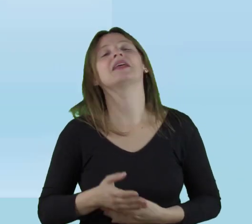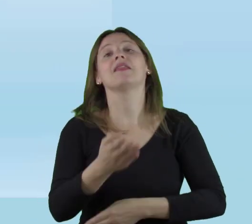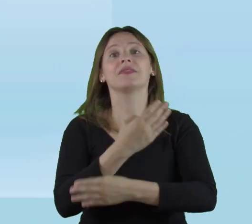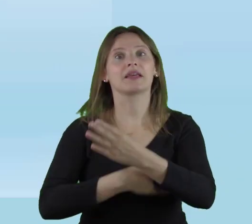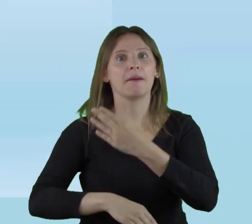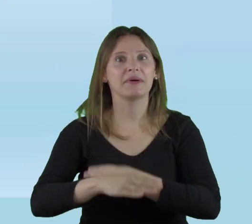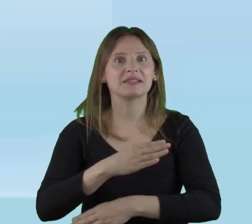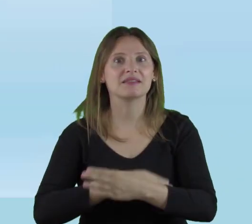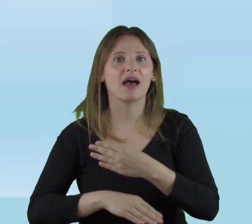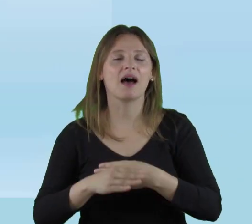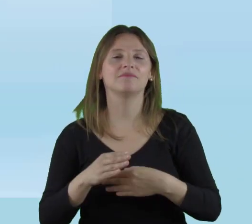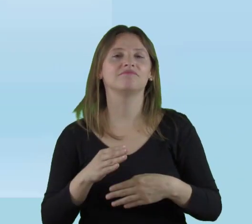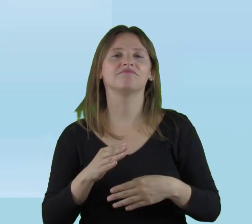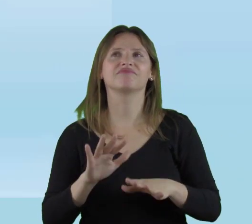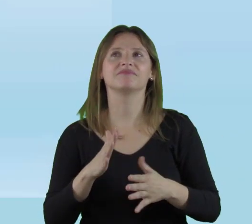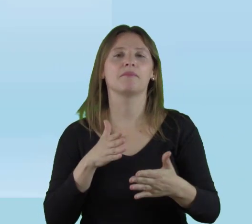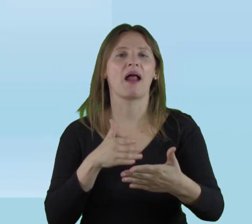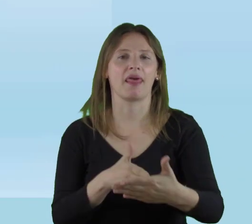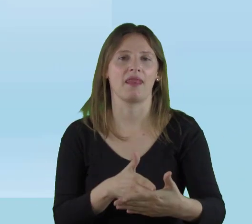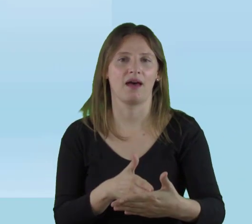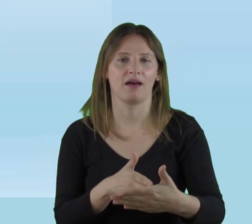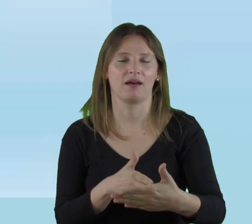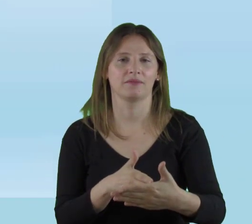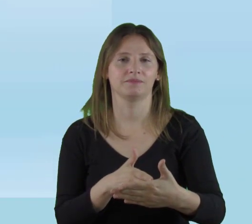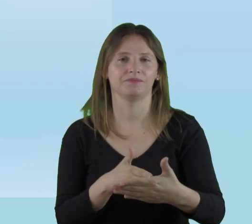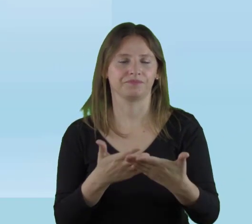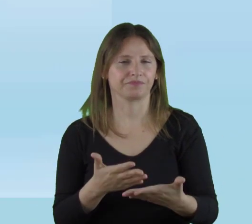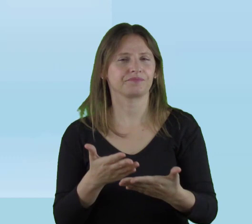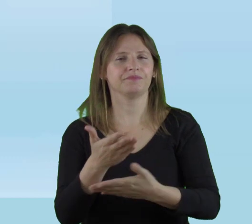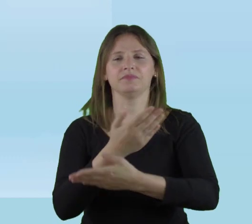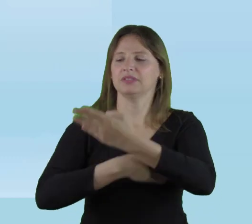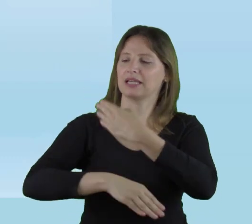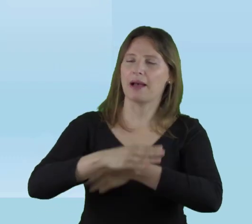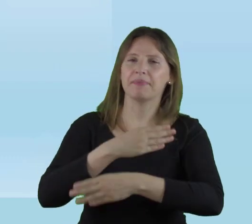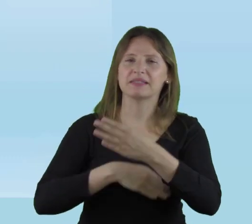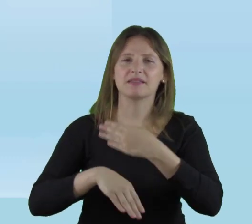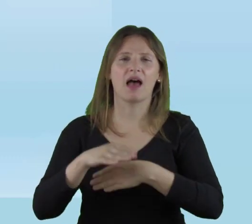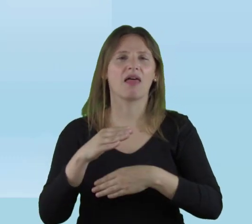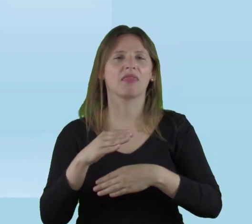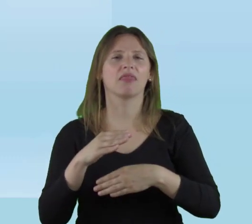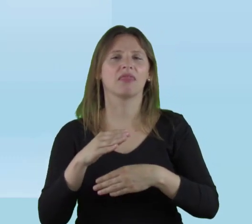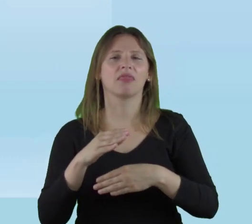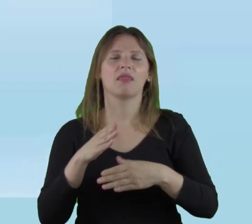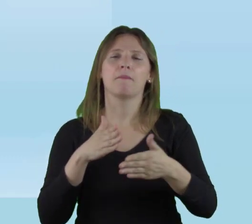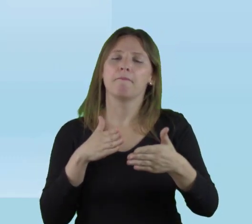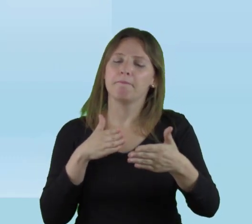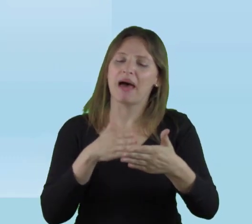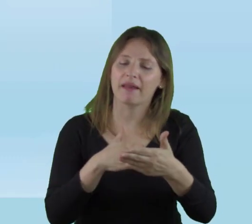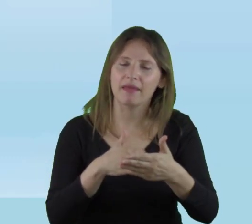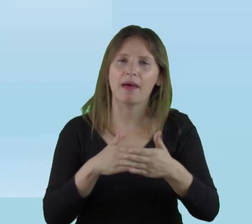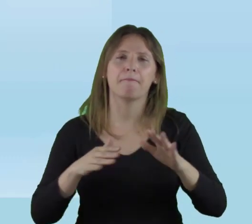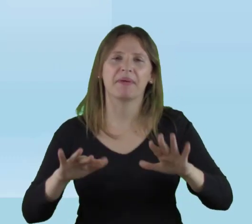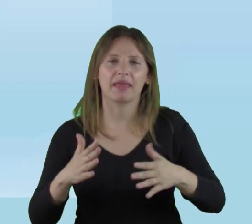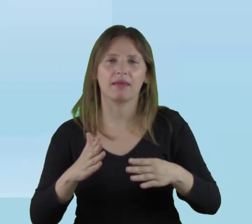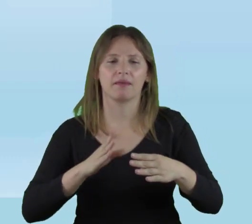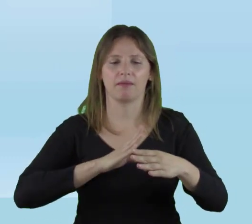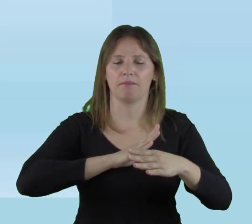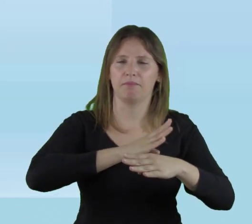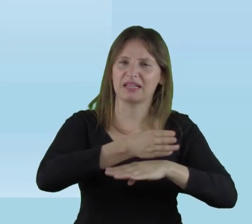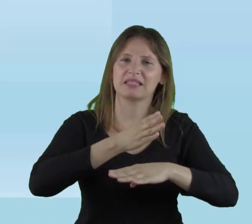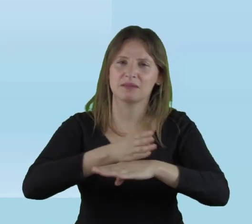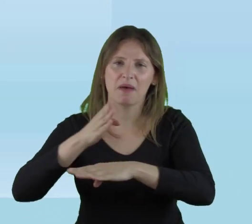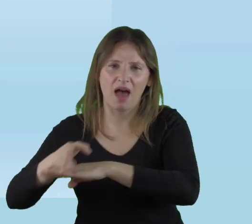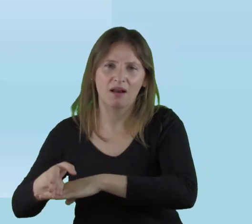La discapacidad como barrera. La discapacidad constituye barreras para la